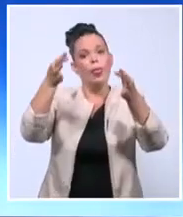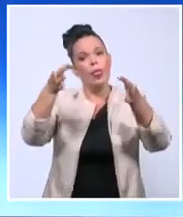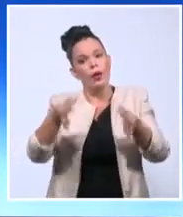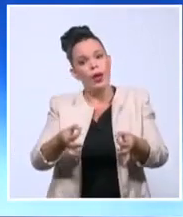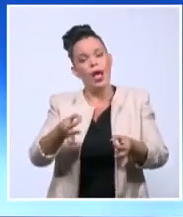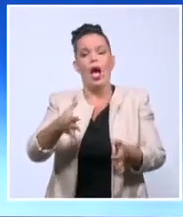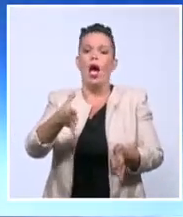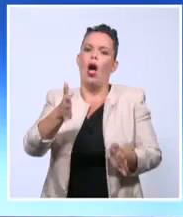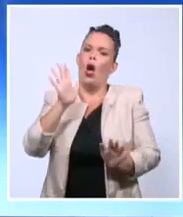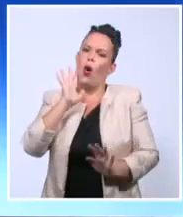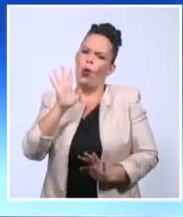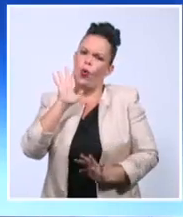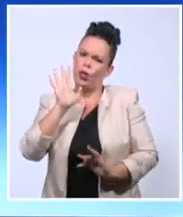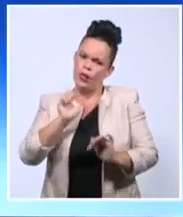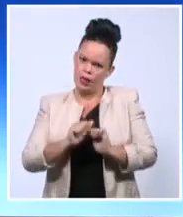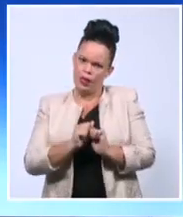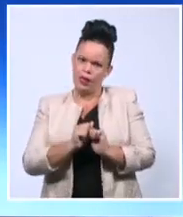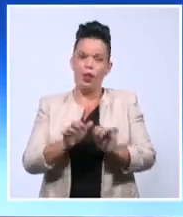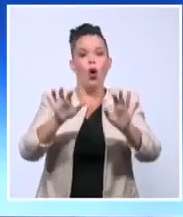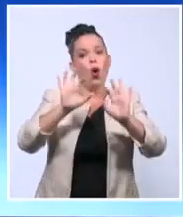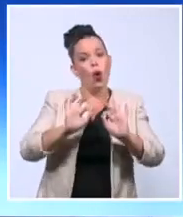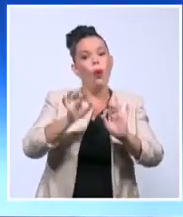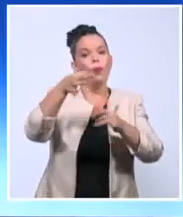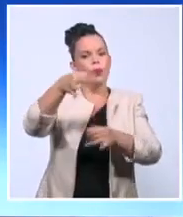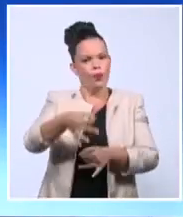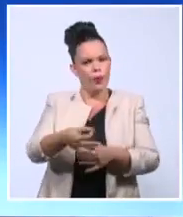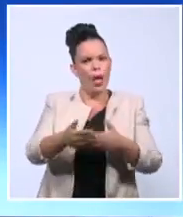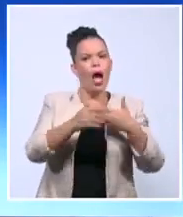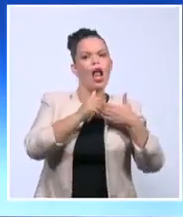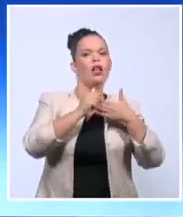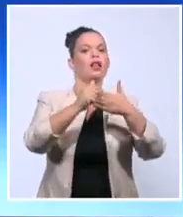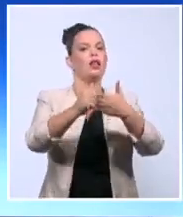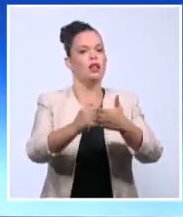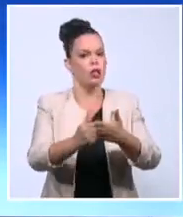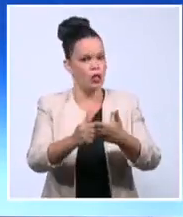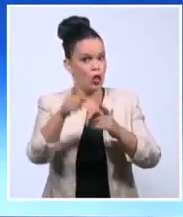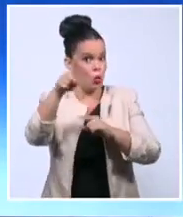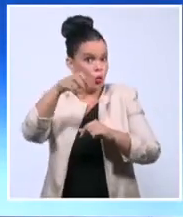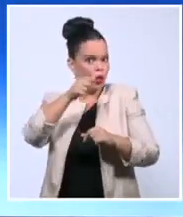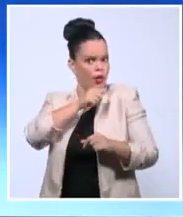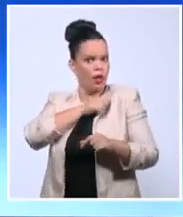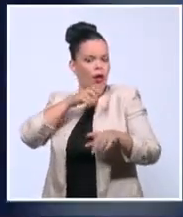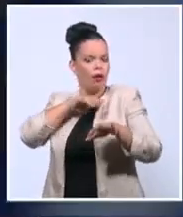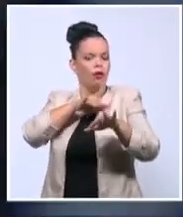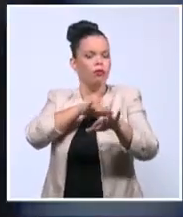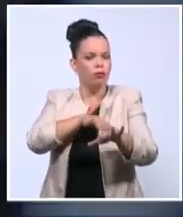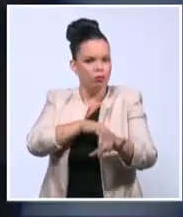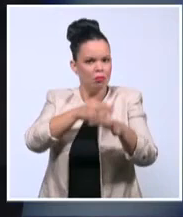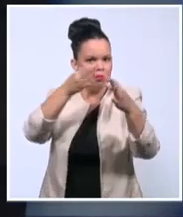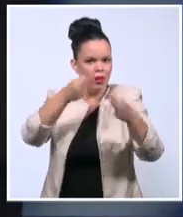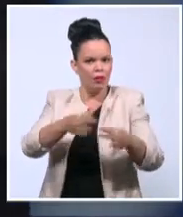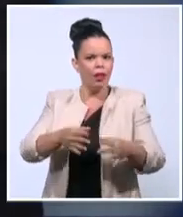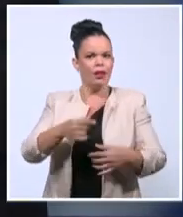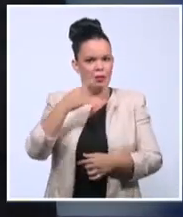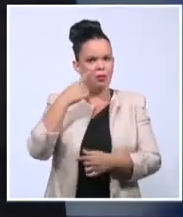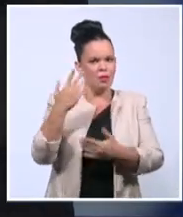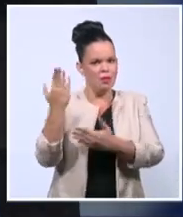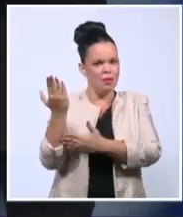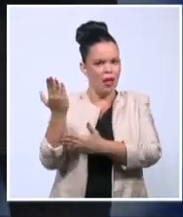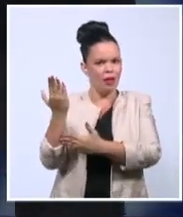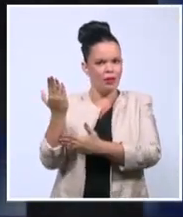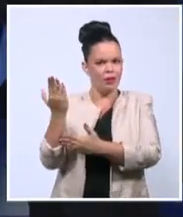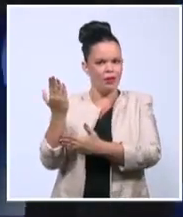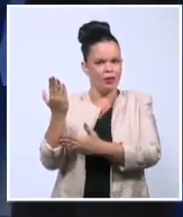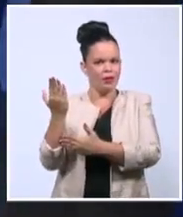o incluso como líder, ¿cómo no? Como líder para seguir, para lo que se le ocurra, para cualquier cosa. Vean, vean ustedes,